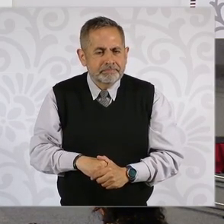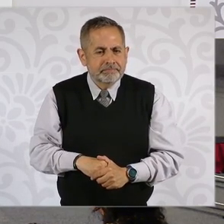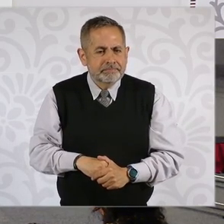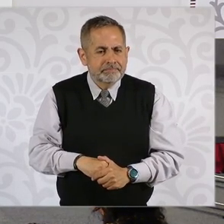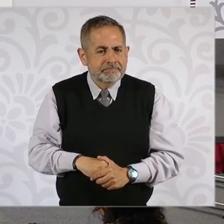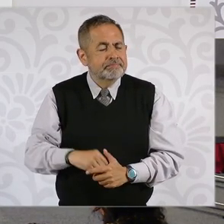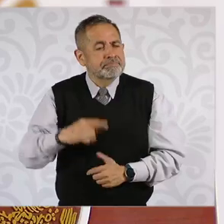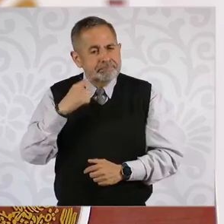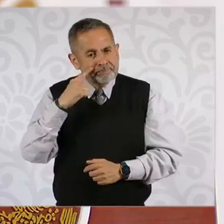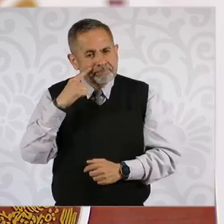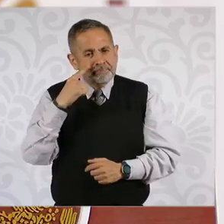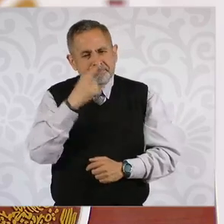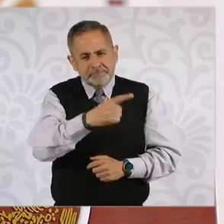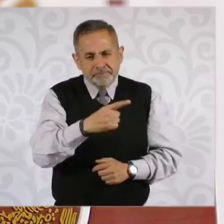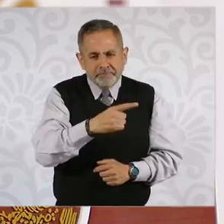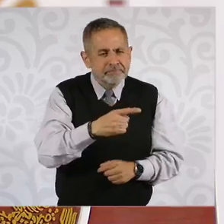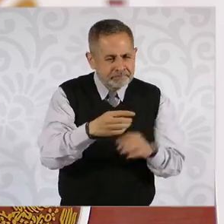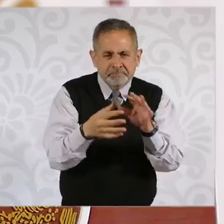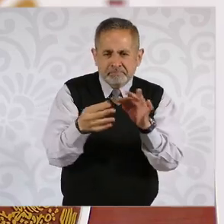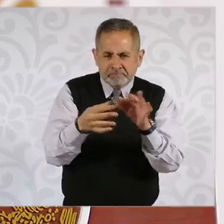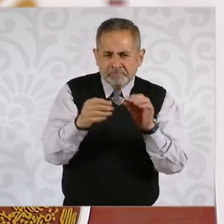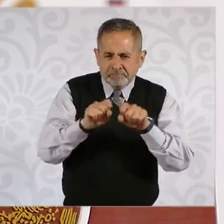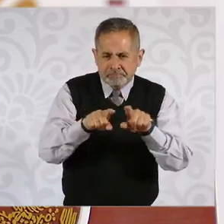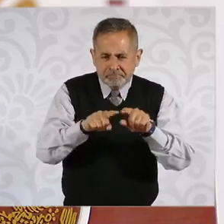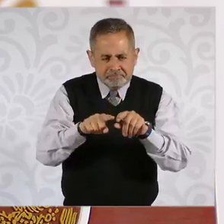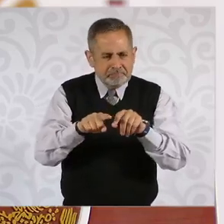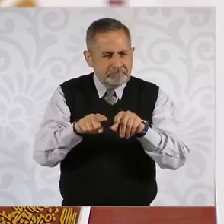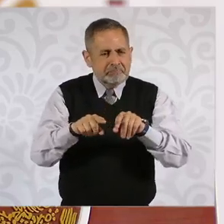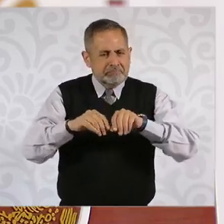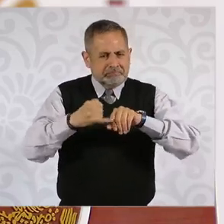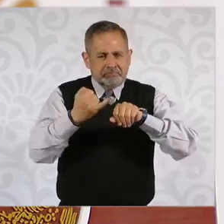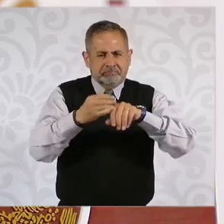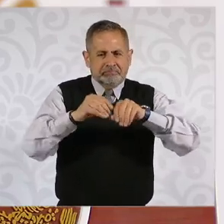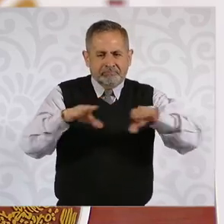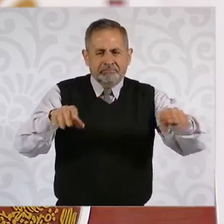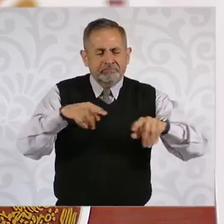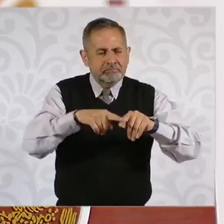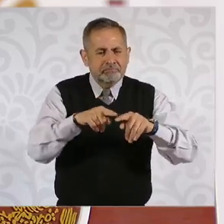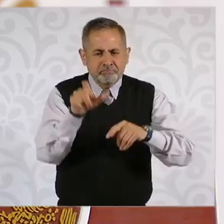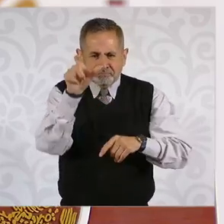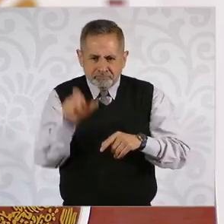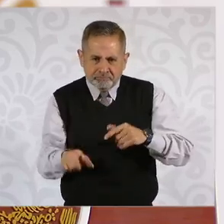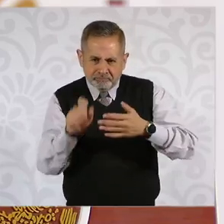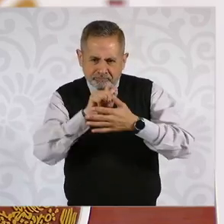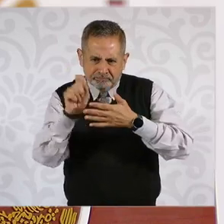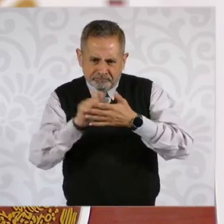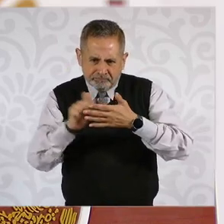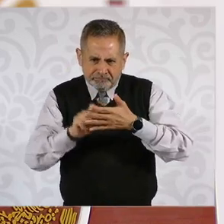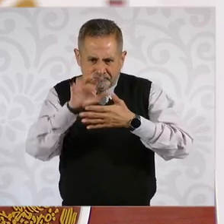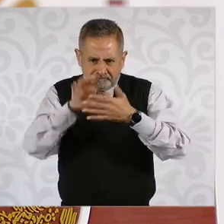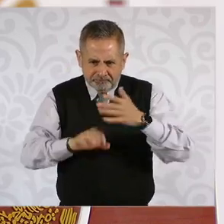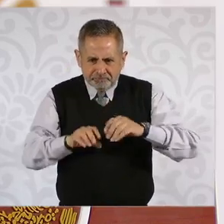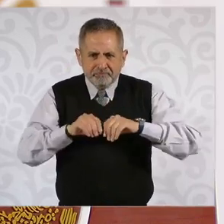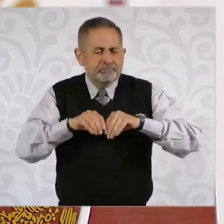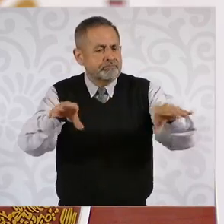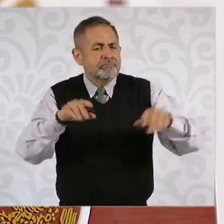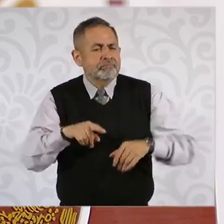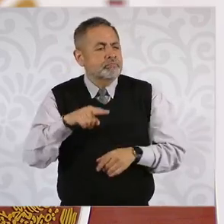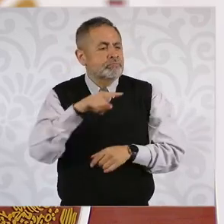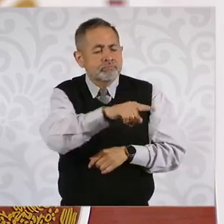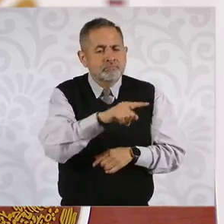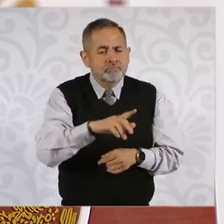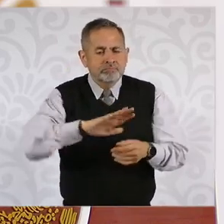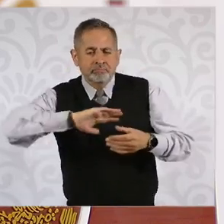ve, trae a colación, trae la información, esta nota sobre el